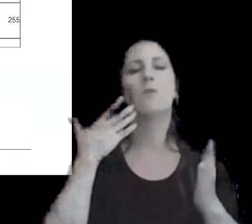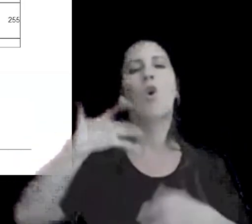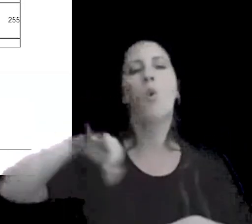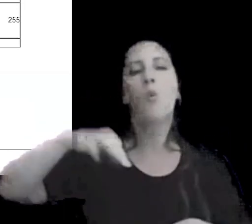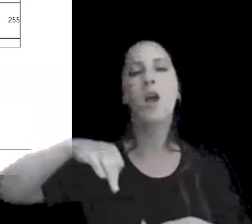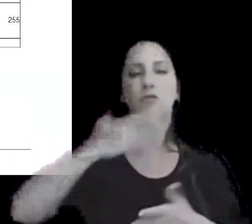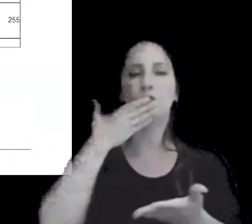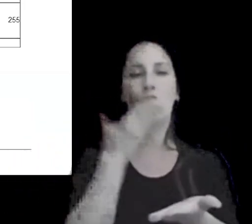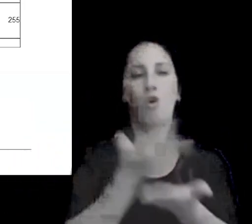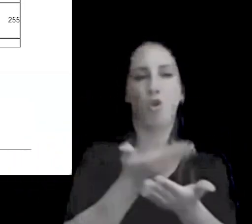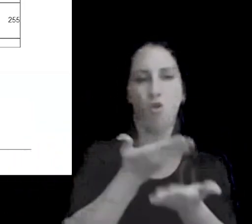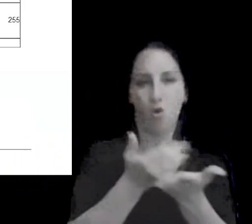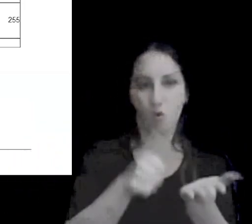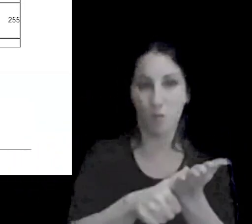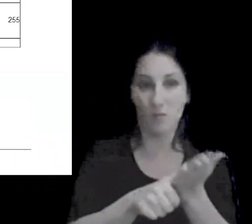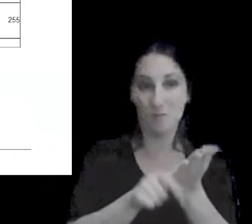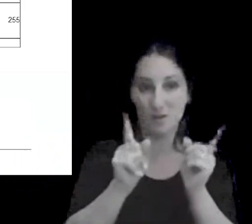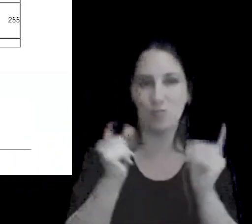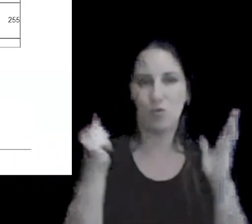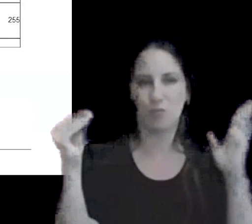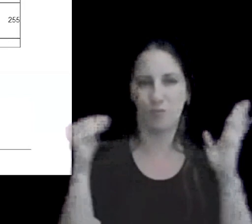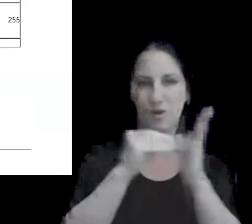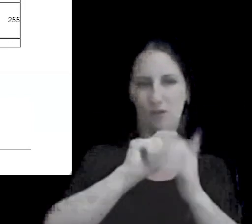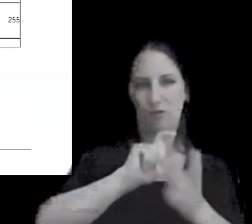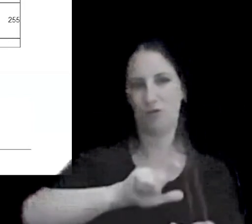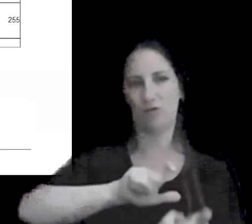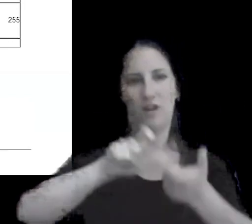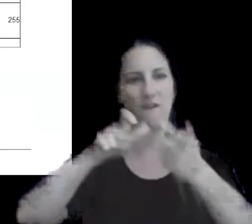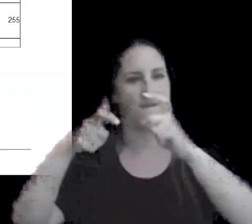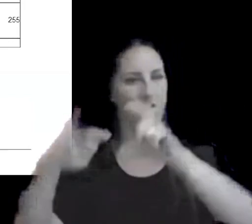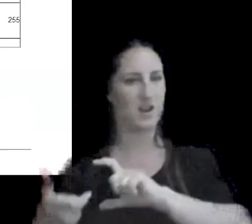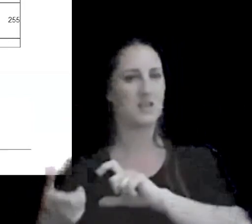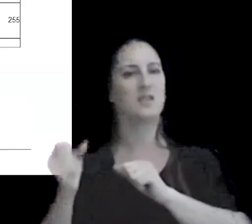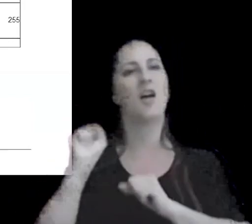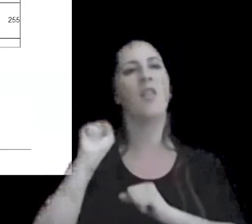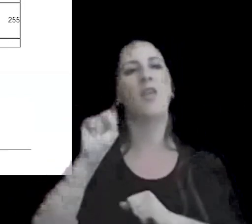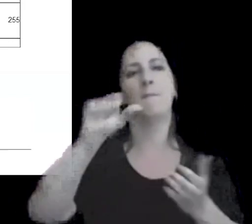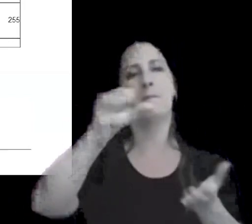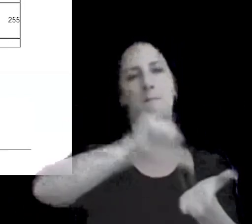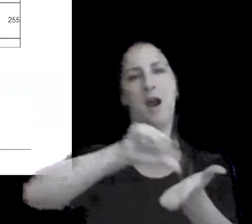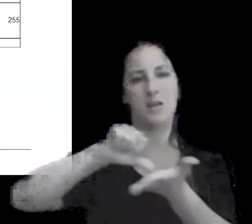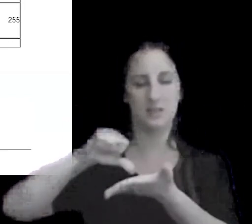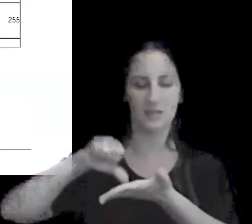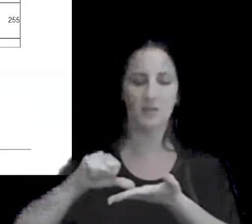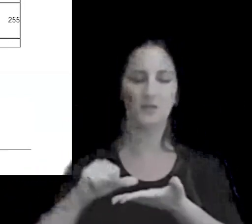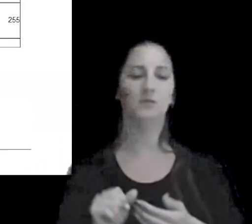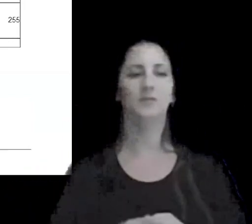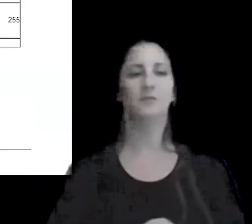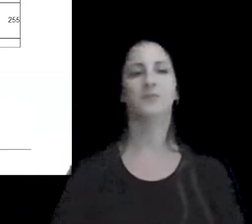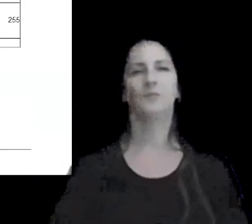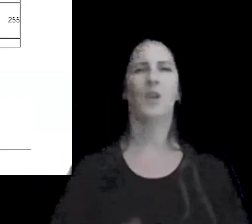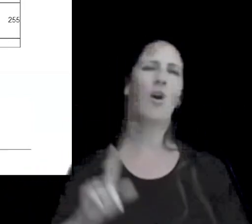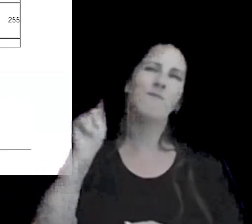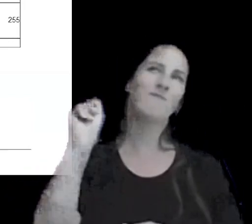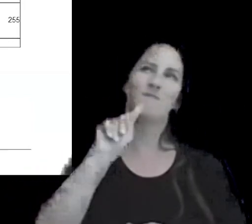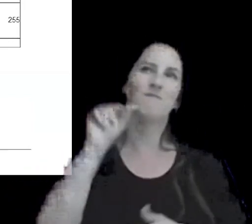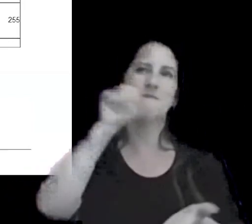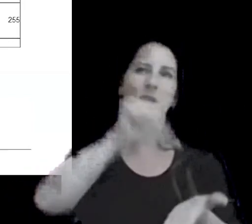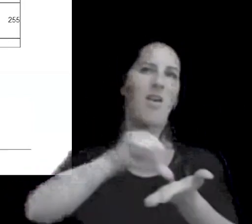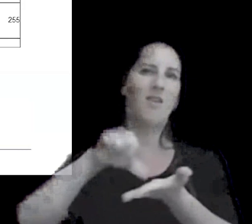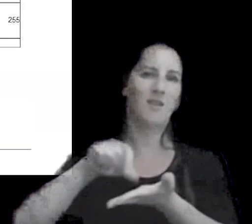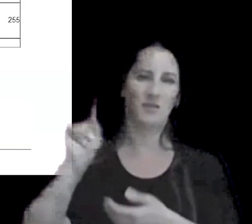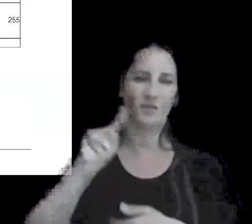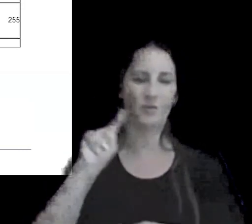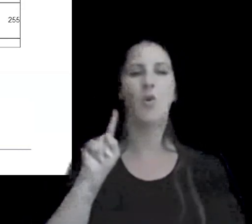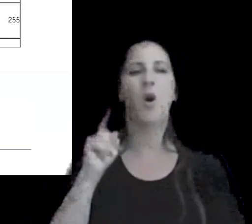relativas al régimen de precio de transferencia en cada país bueno no cada país porque hay países que